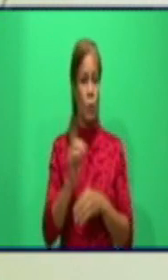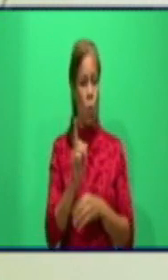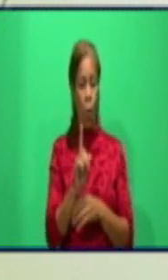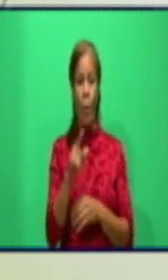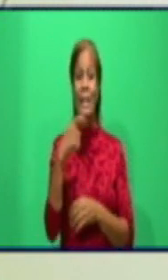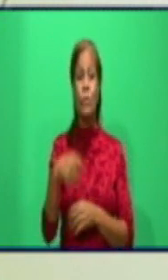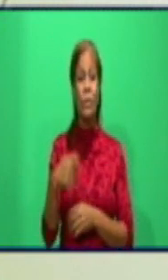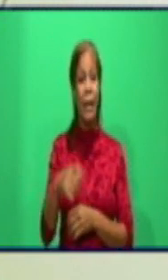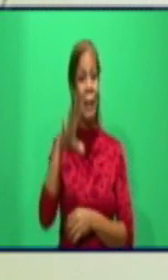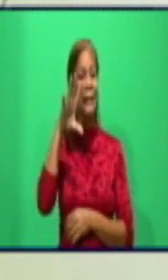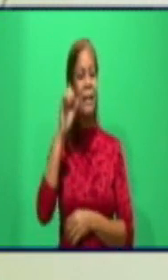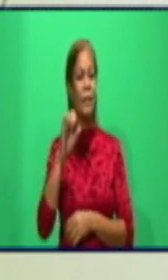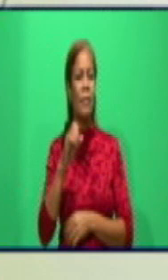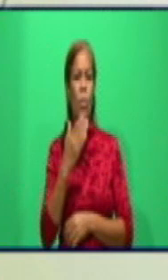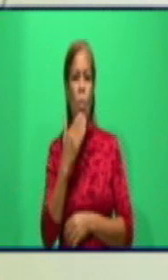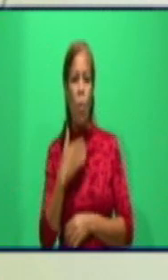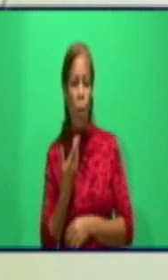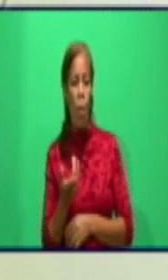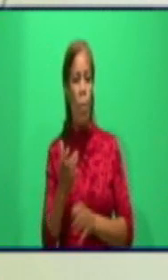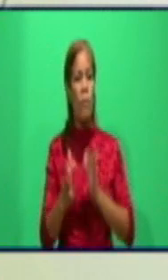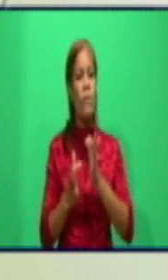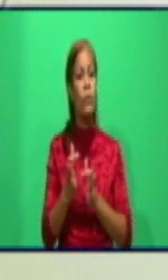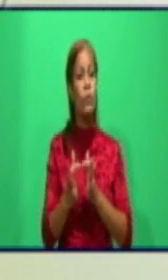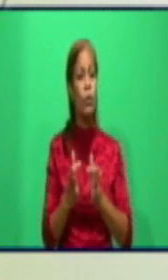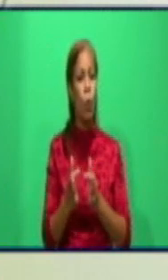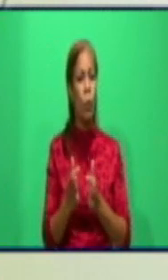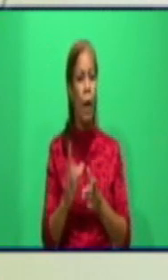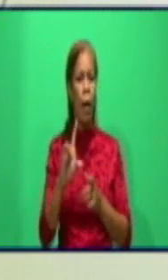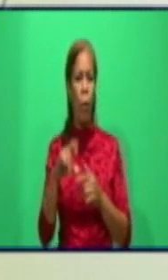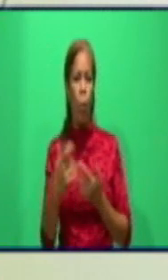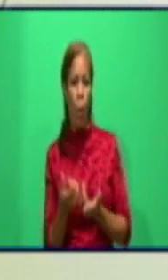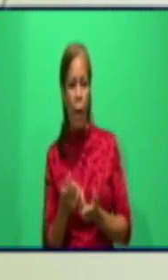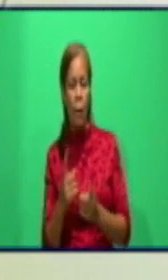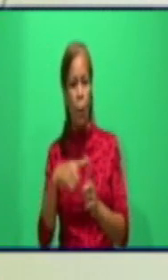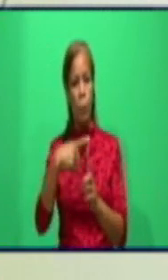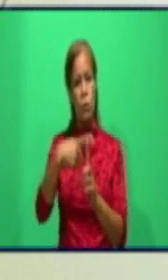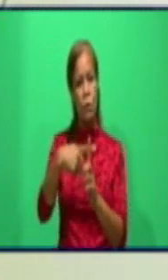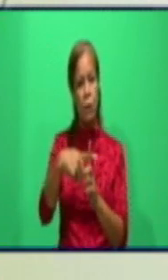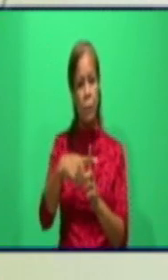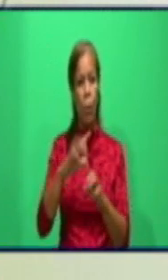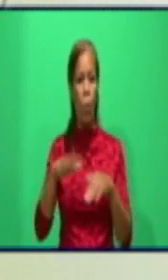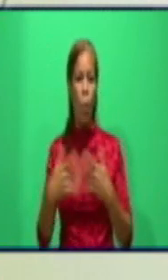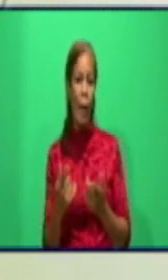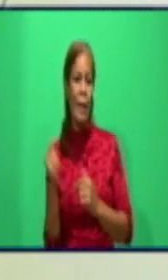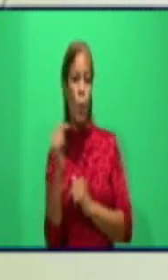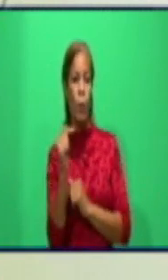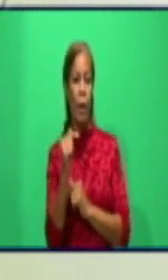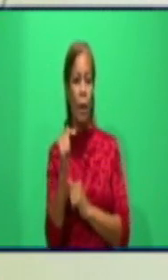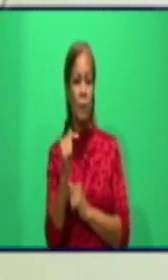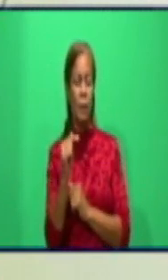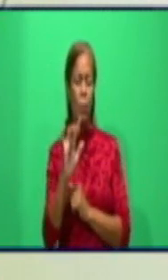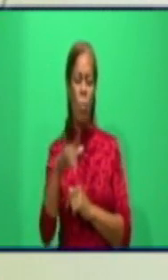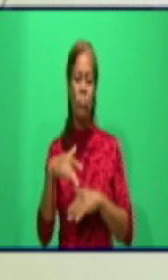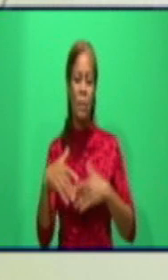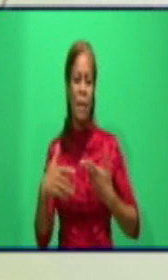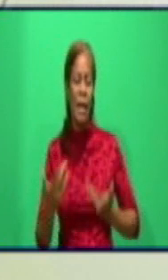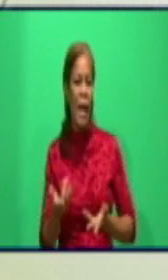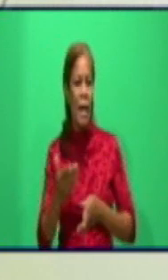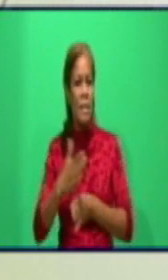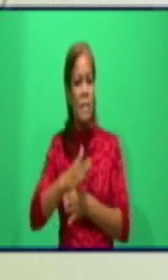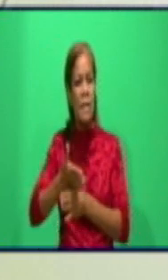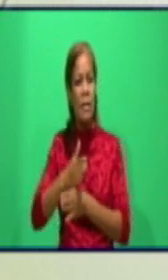cómo funciona. ¿Cuáles son los falsos positivos? ¿Cuáles son los falsos negativos? ¿Qué representa la toma de muestra, la calidad,